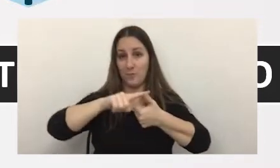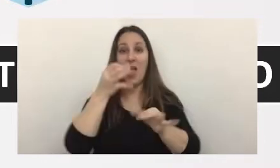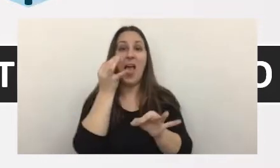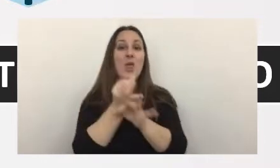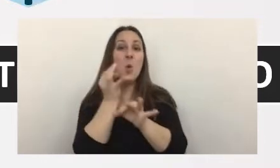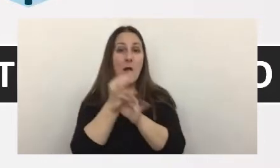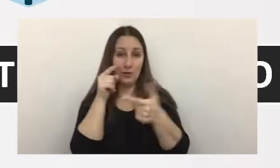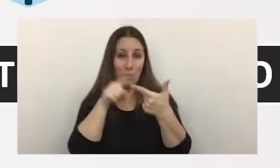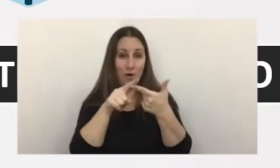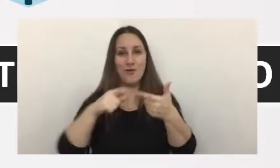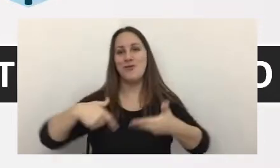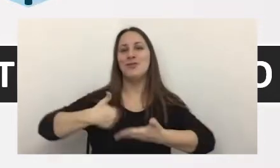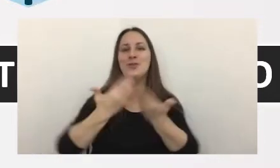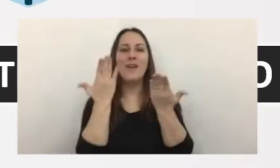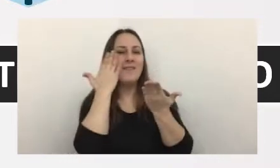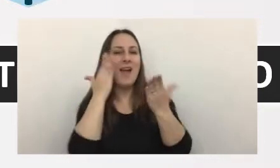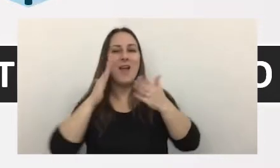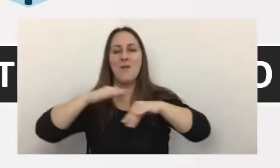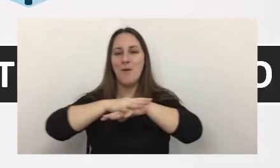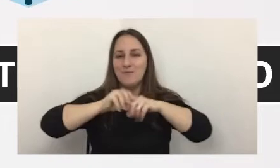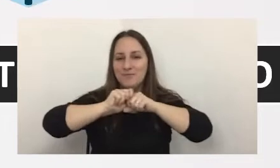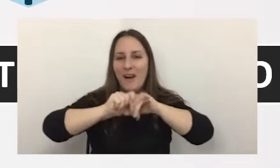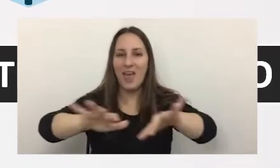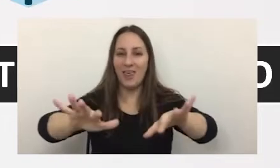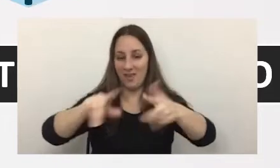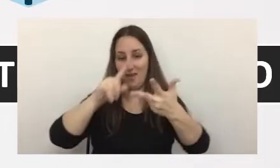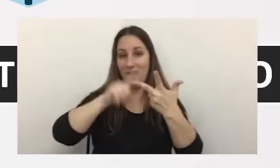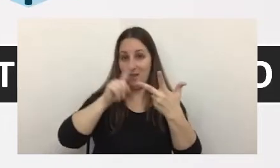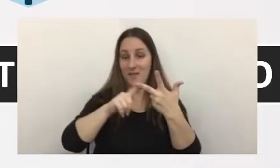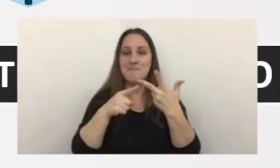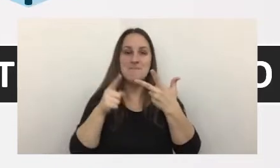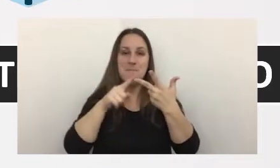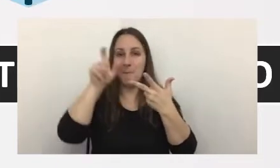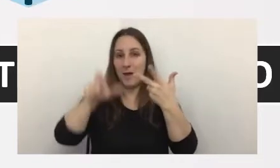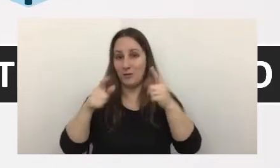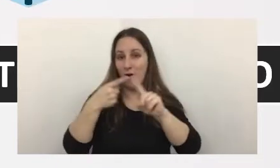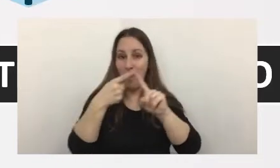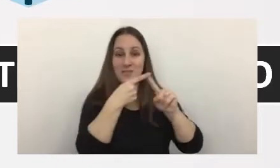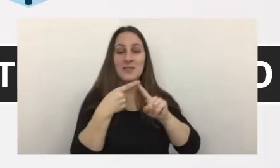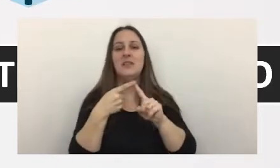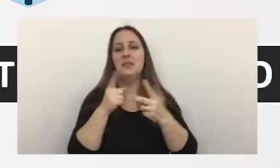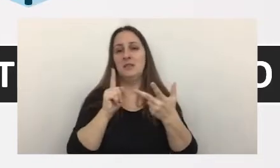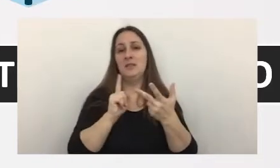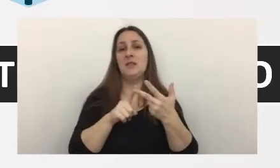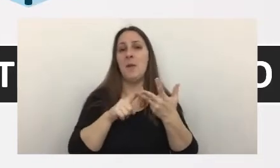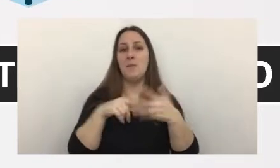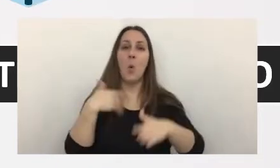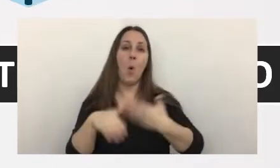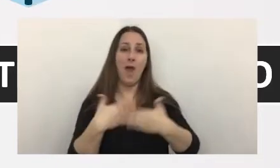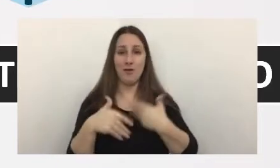la sociabilización o el relacionamiento entre las personas redes sociales en concreto y el entretenimiento